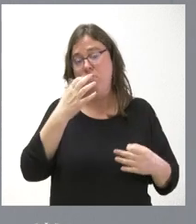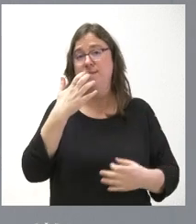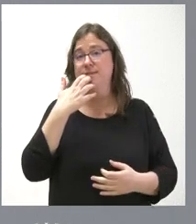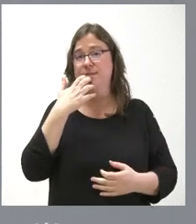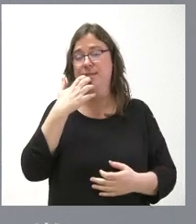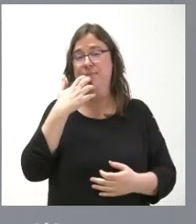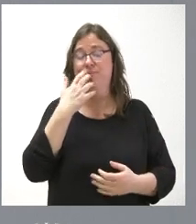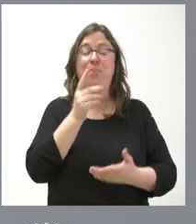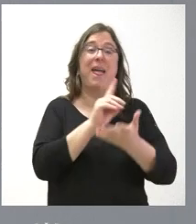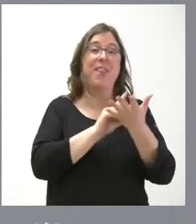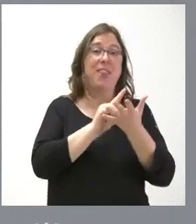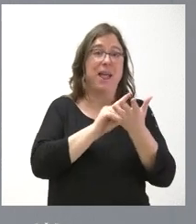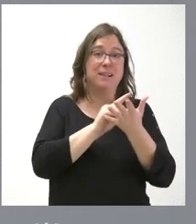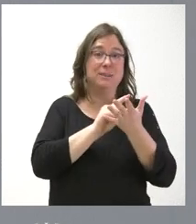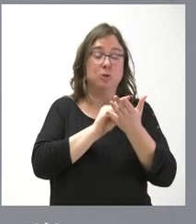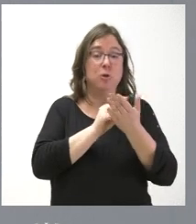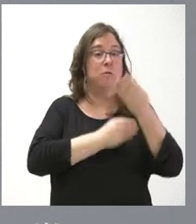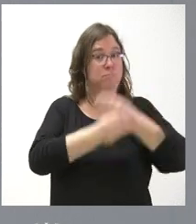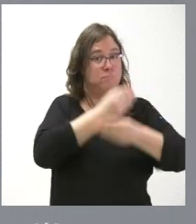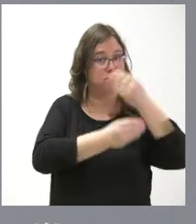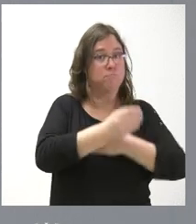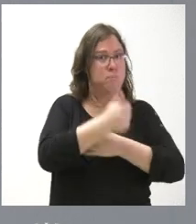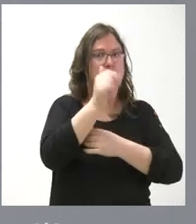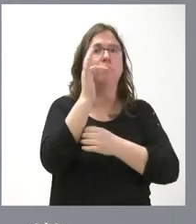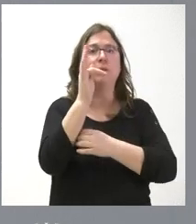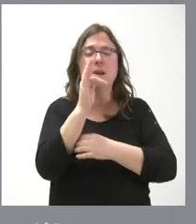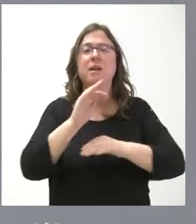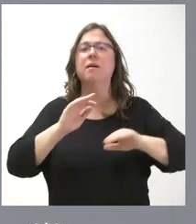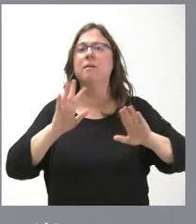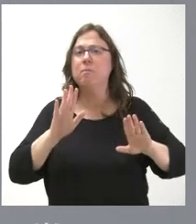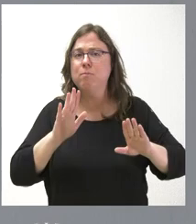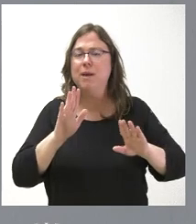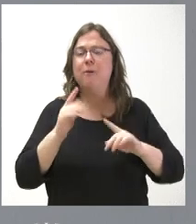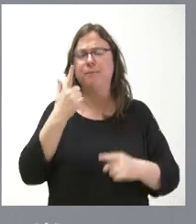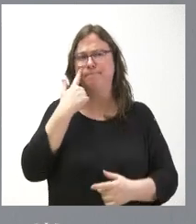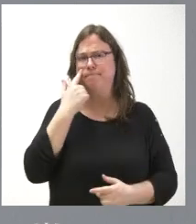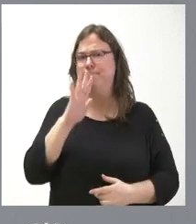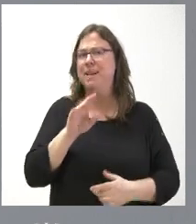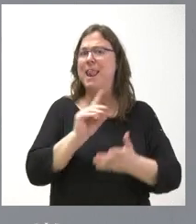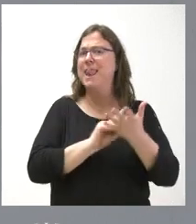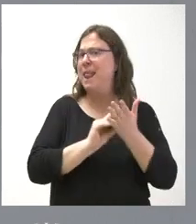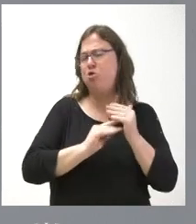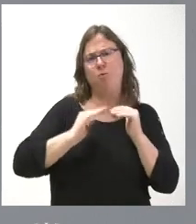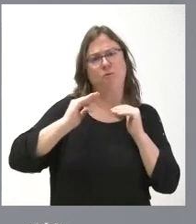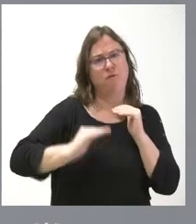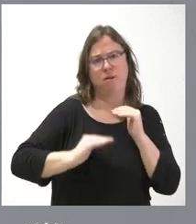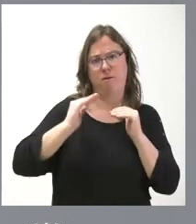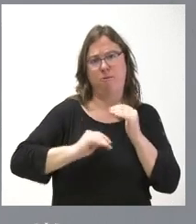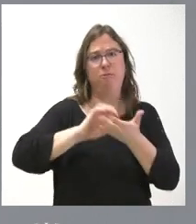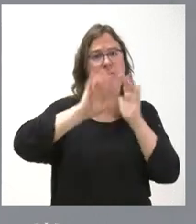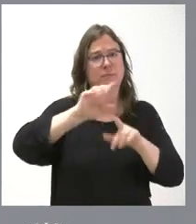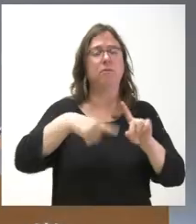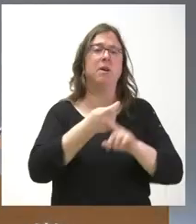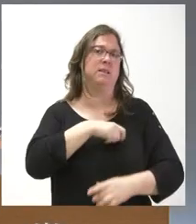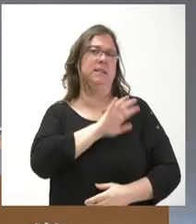un dato en el crecimiento, en el número de nacimientos, es siempre favorable, pero no nos debe hacer perder de vista de que este dato sigue siendo muy bajo en Castilla y en el contexto nacional.